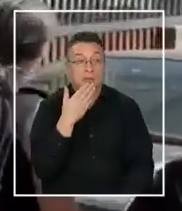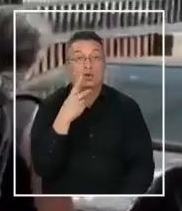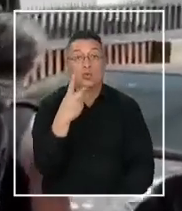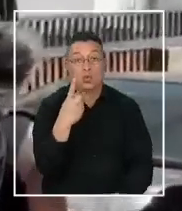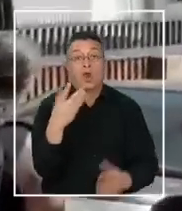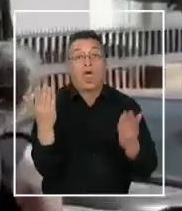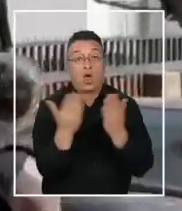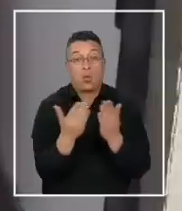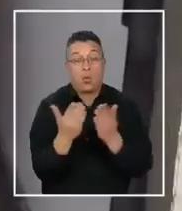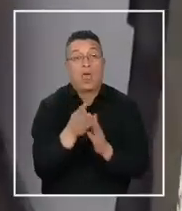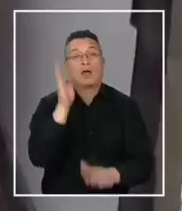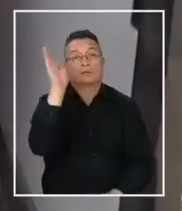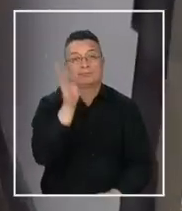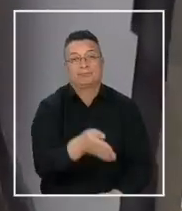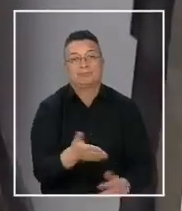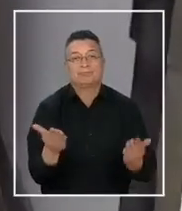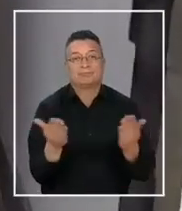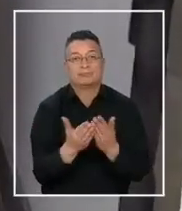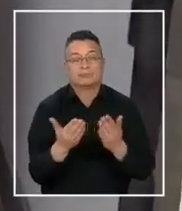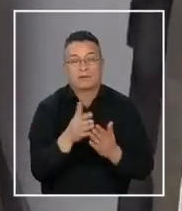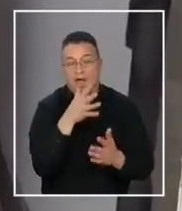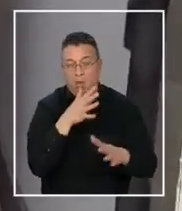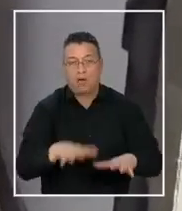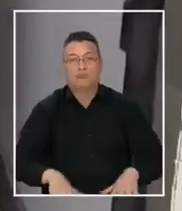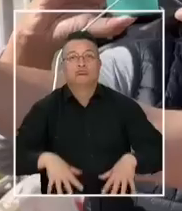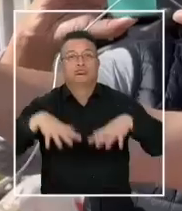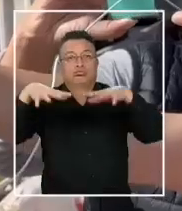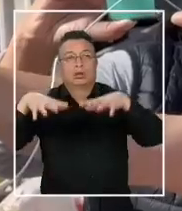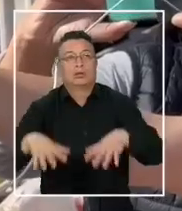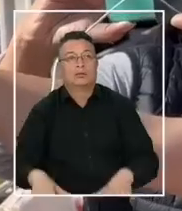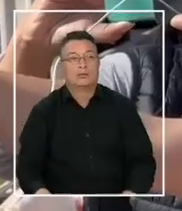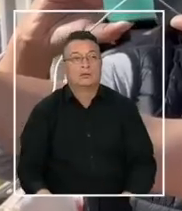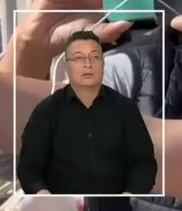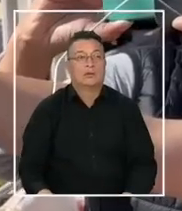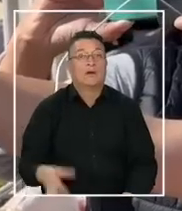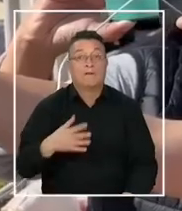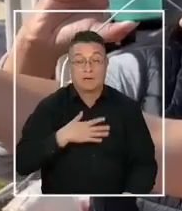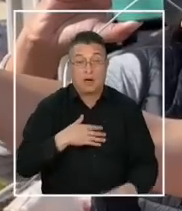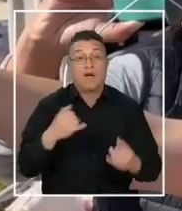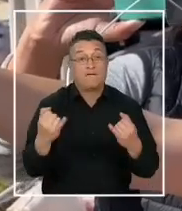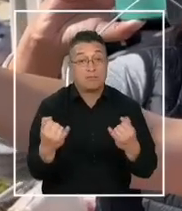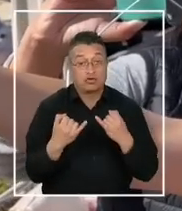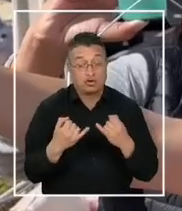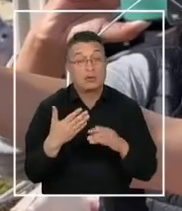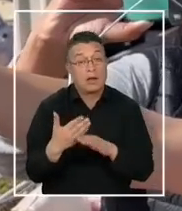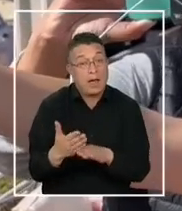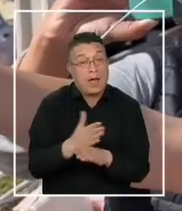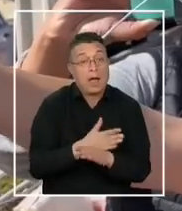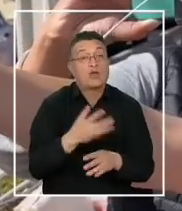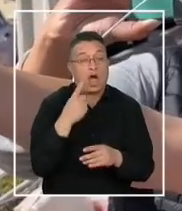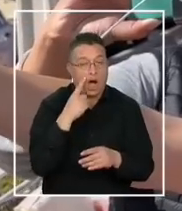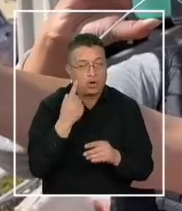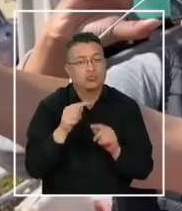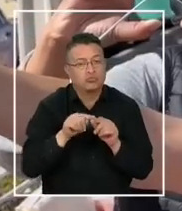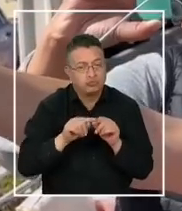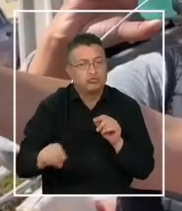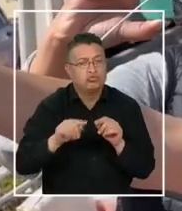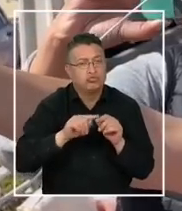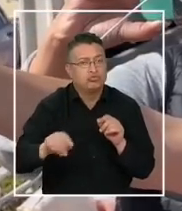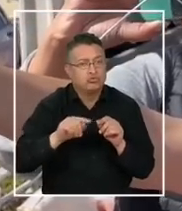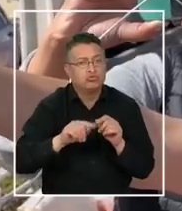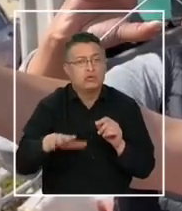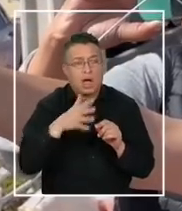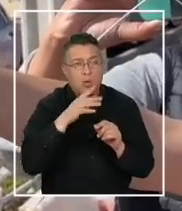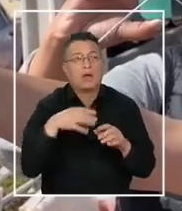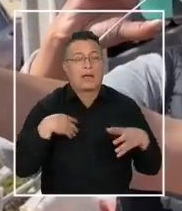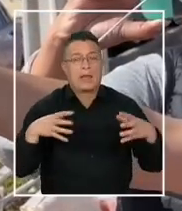colegio debiera suspender sus clases por la inundación. No, tuvimos la información primero preliminarmente de que había una filtración. Nosotros acudimos con nuestro